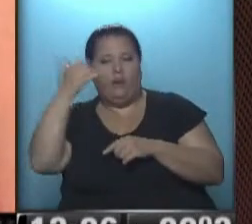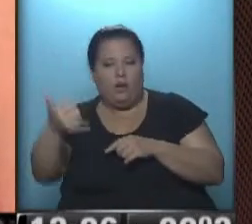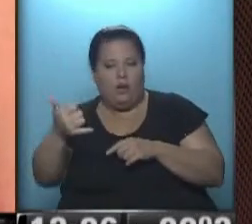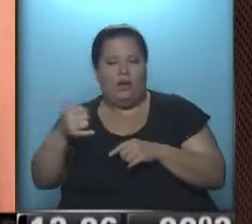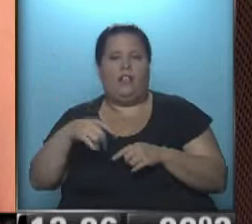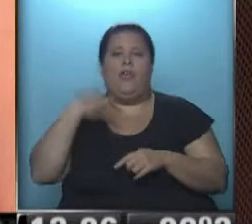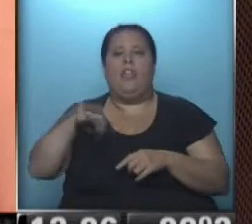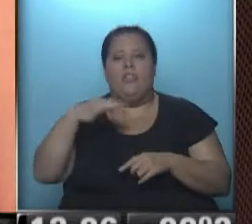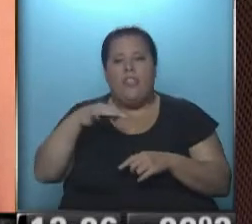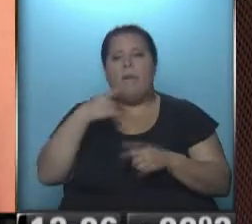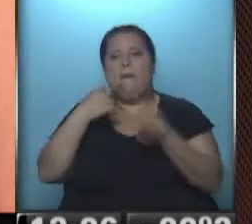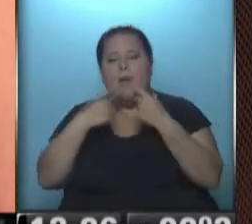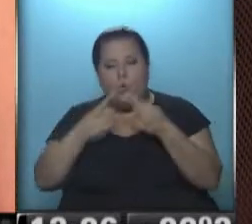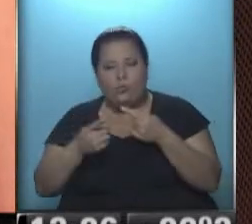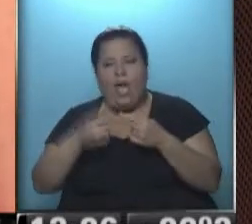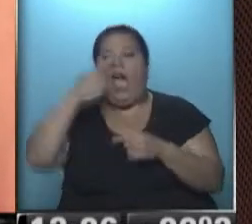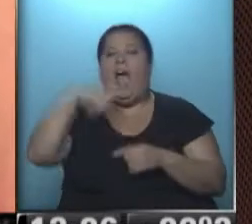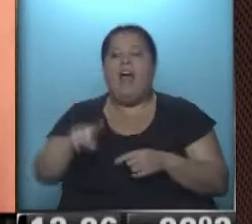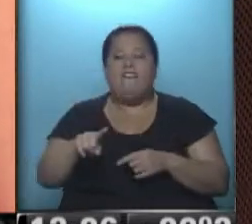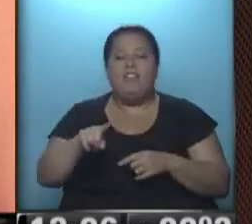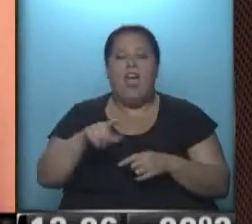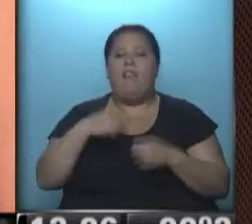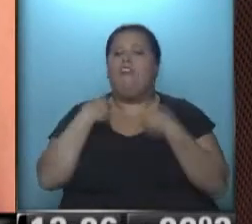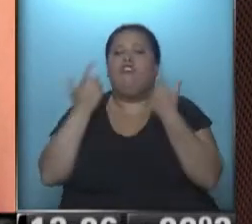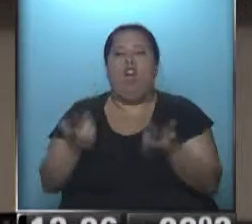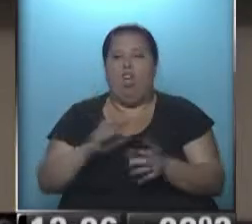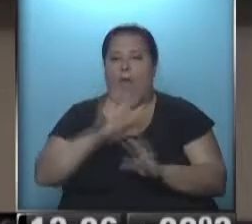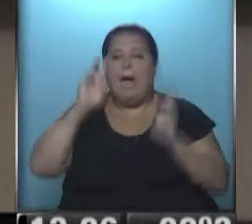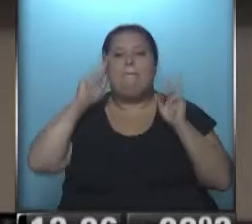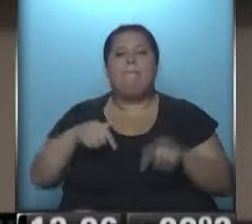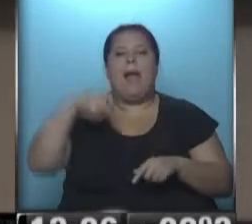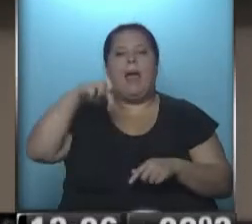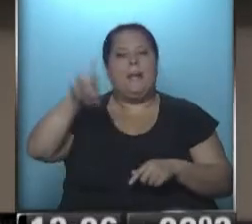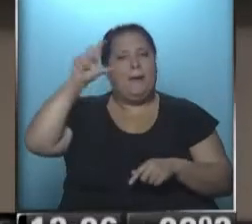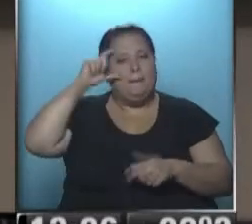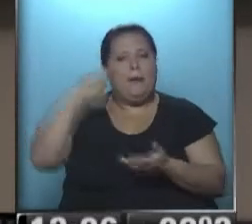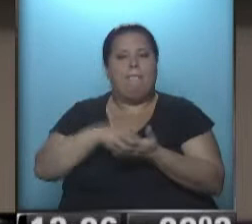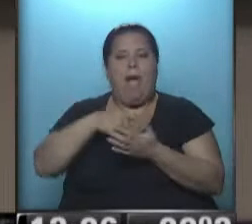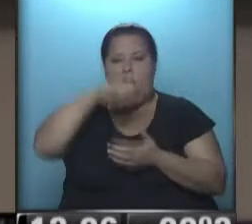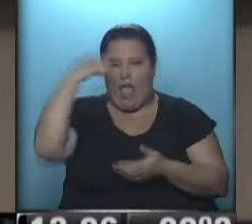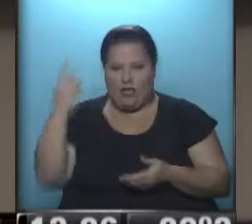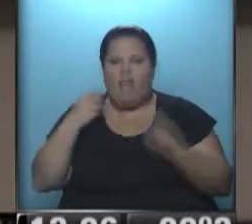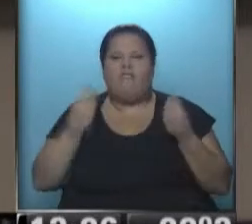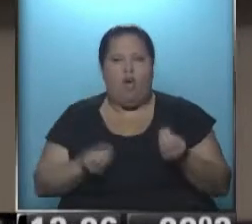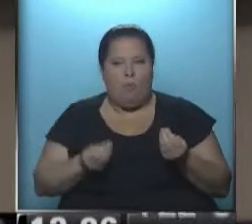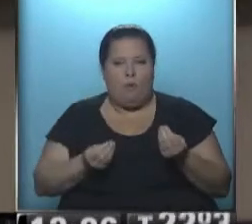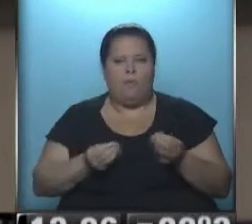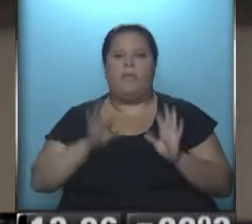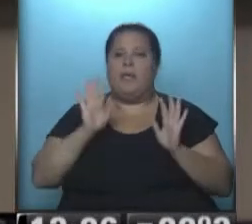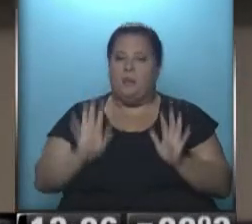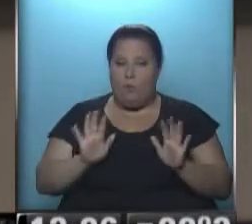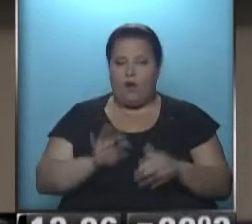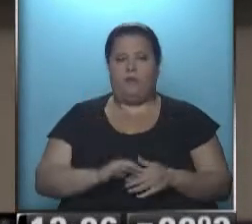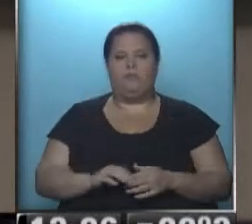él tenía que hacer una consulta y finalmente no le ofrecieron este plan prepago nacional. ¿Qué tiene que hacer? Bueno, Miguel,